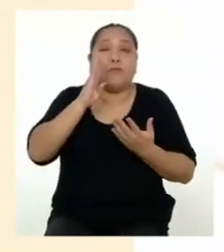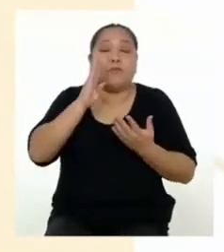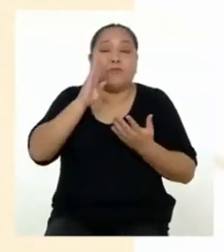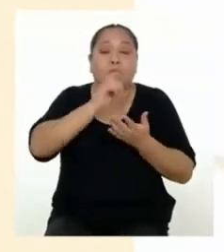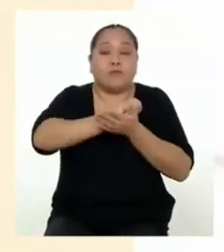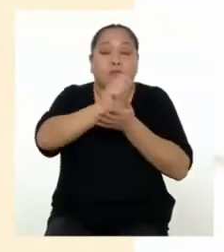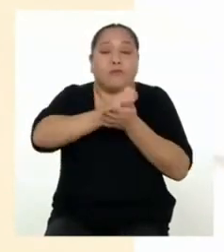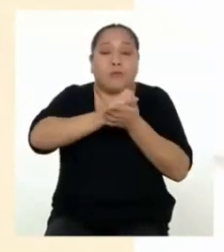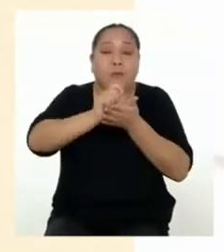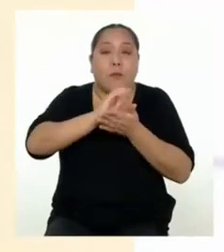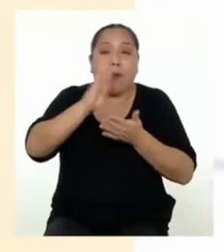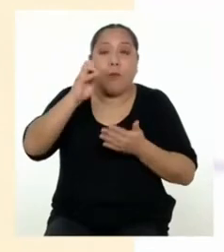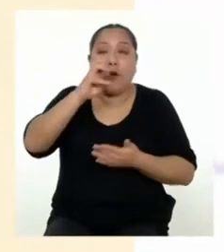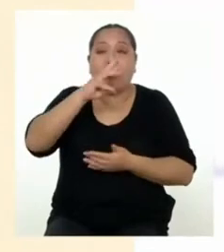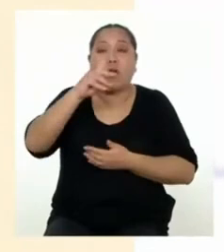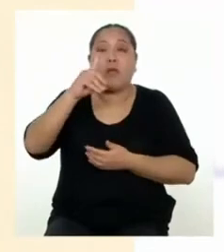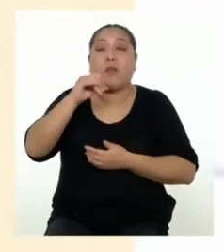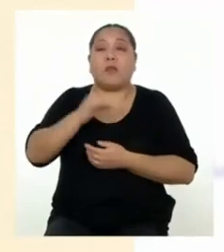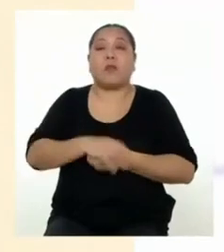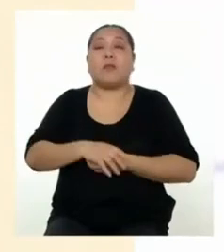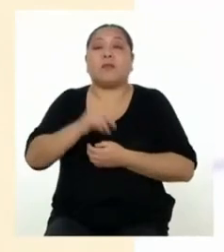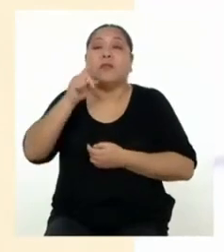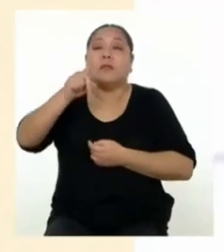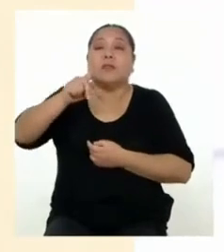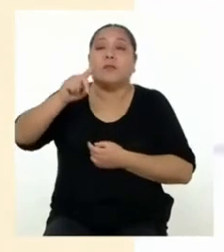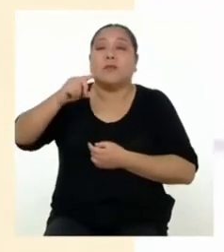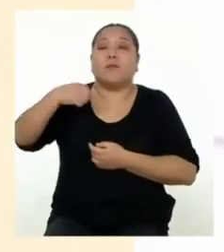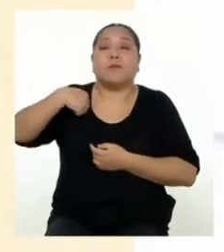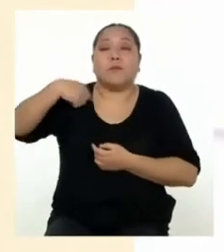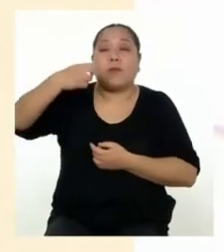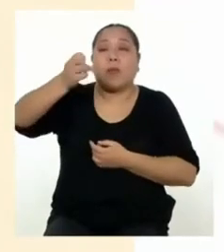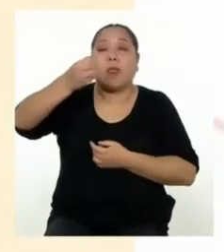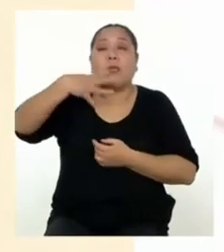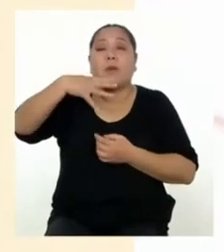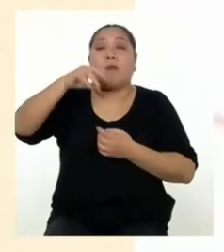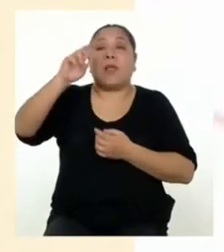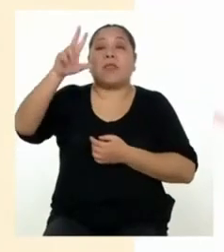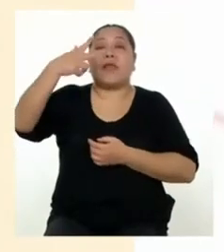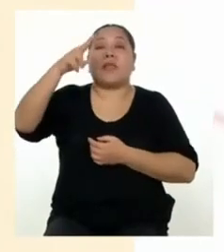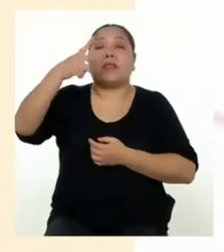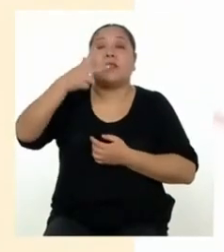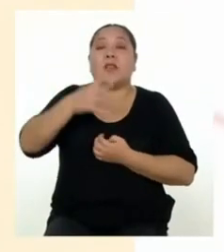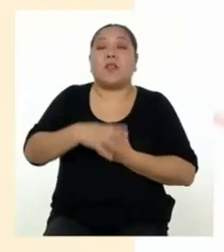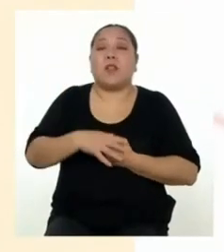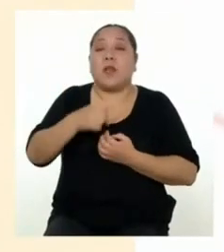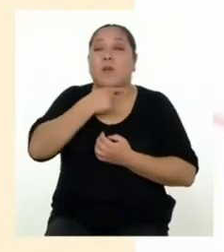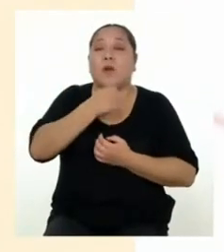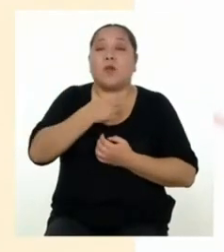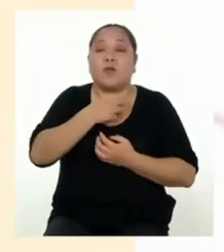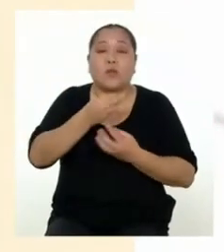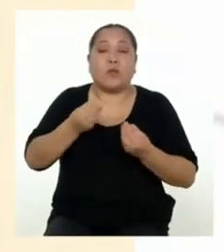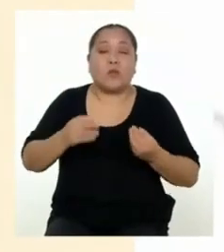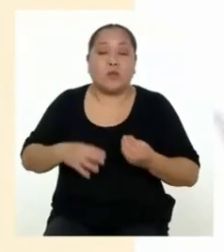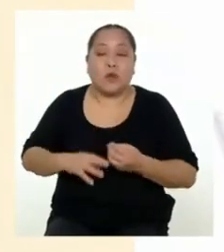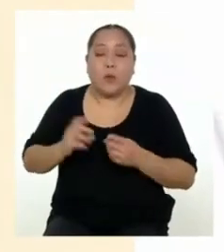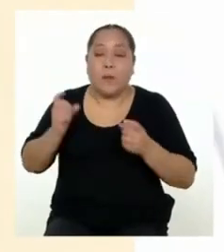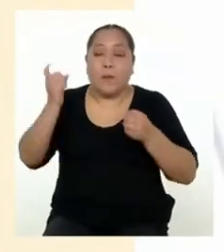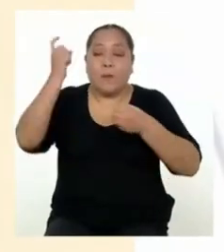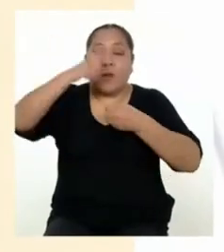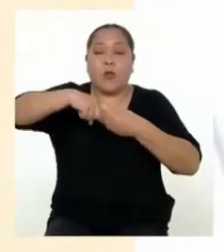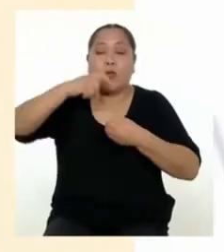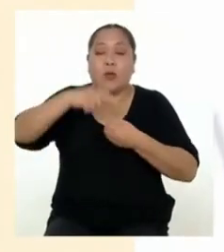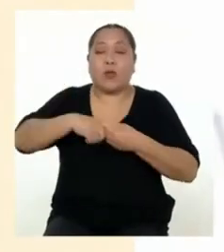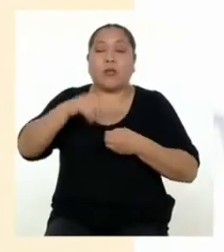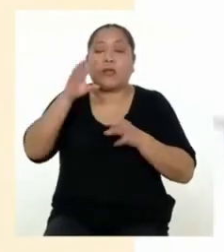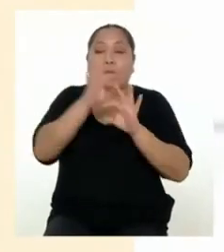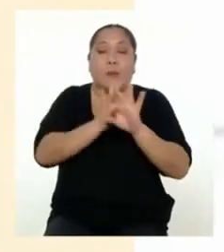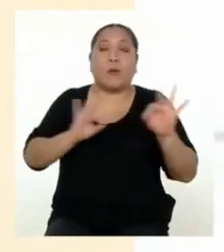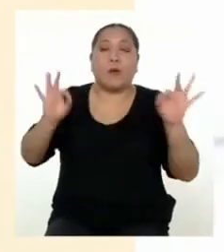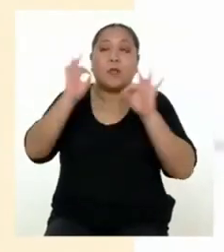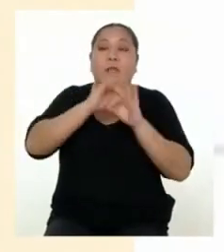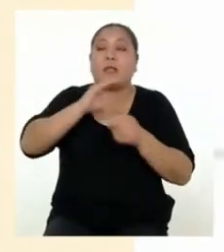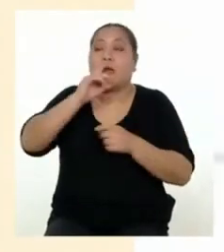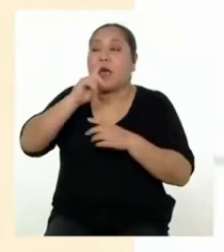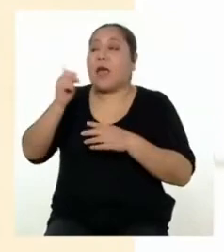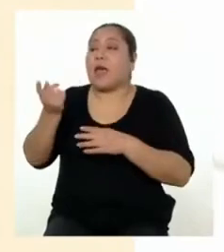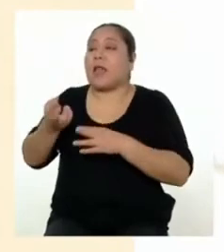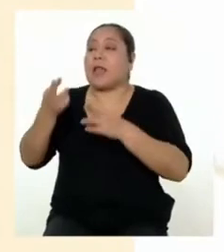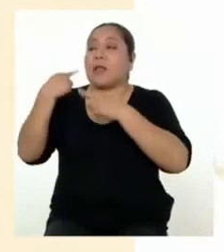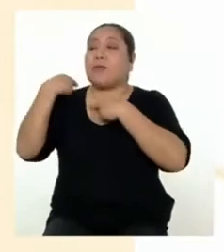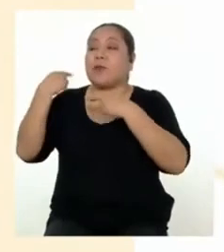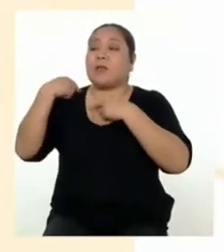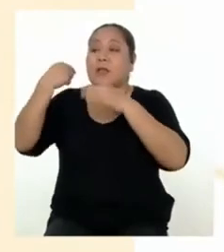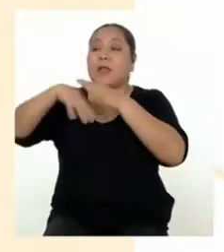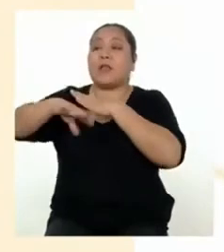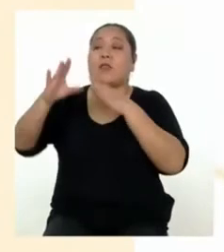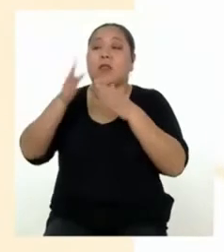empecemos con tu tercer acuerdo, el que me gustó bastante. ¿Me puedes recordar tu idea clave? Involucrarnos. Es importante que las